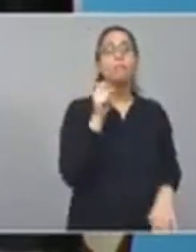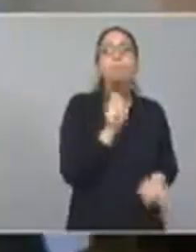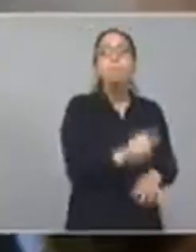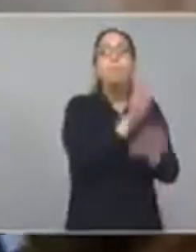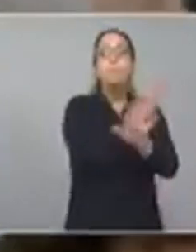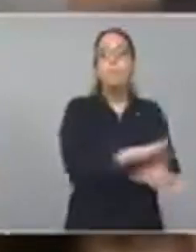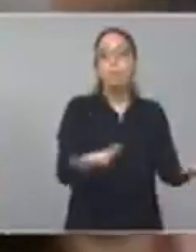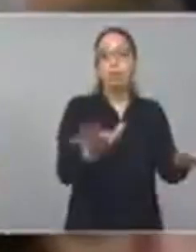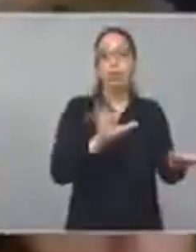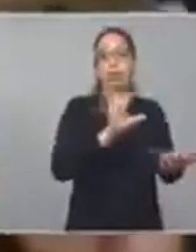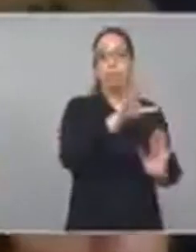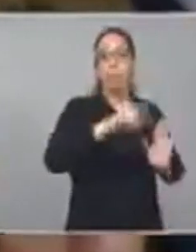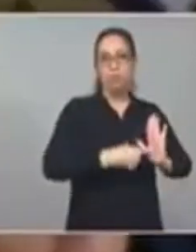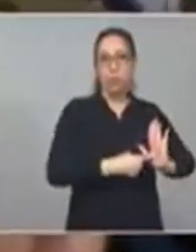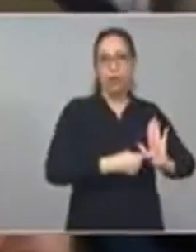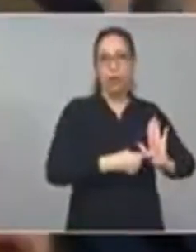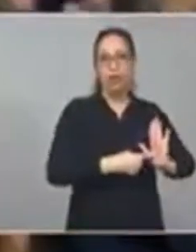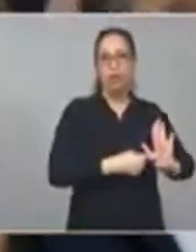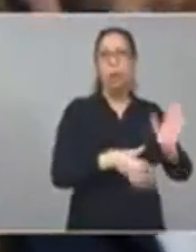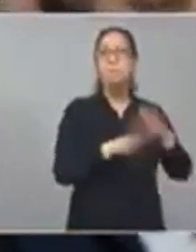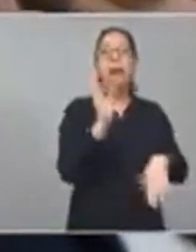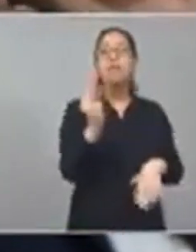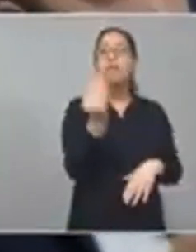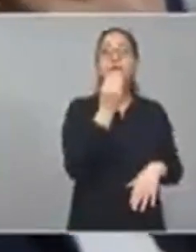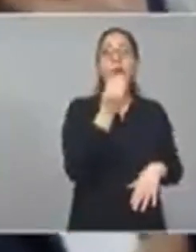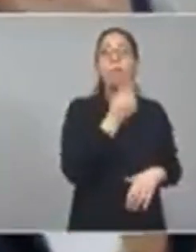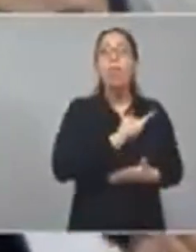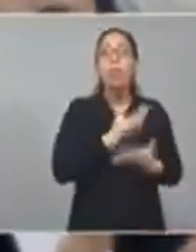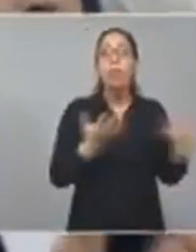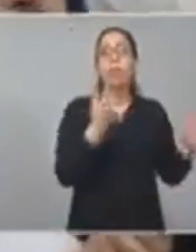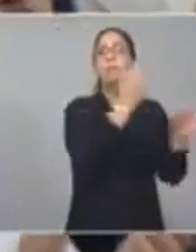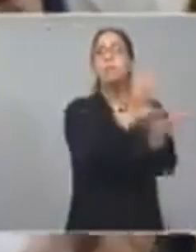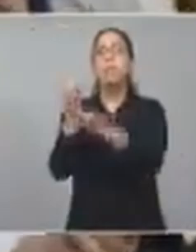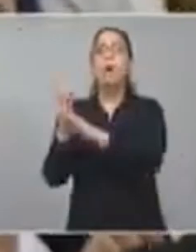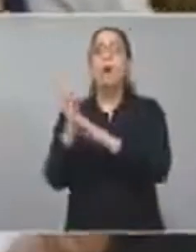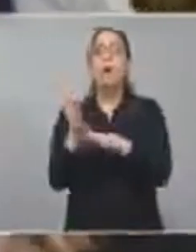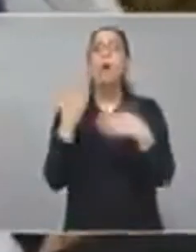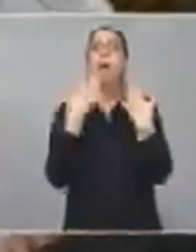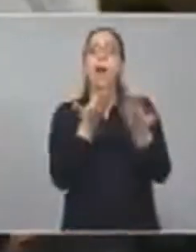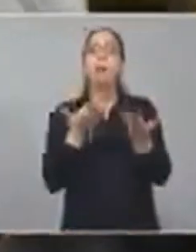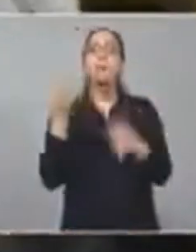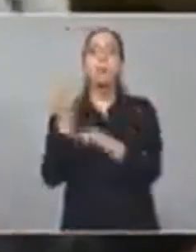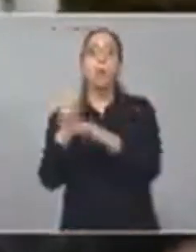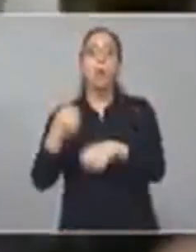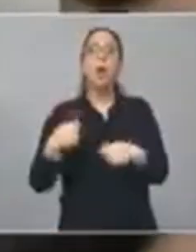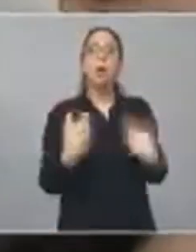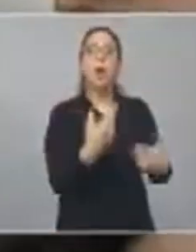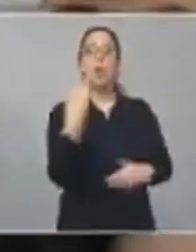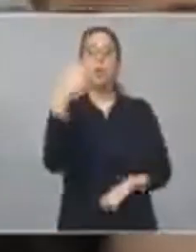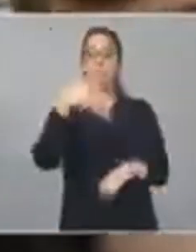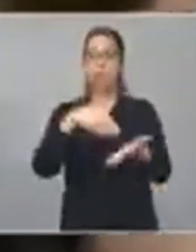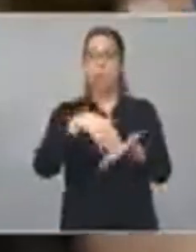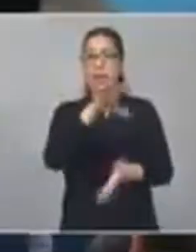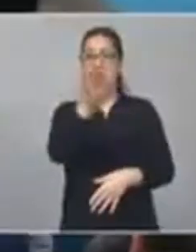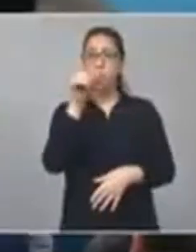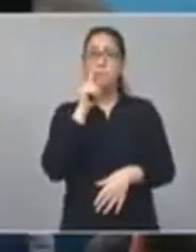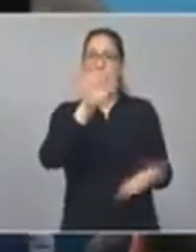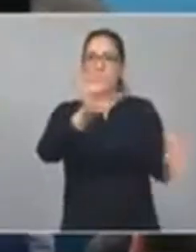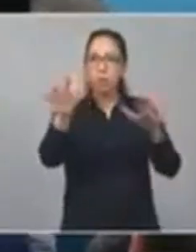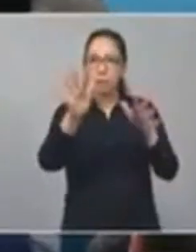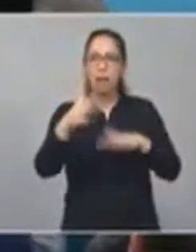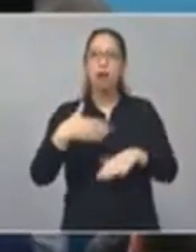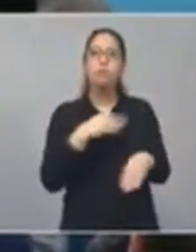alimentan, muchos de ellos en nuestras escuelas, con el servicio alimentario escolar, 2.500.000 aproximadamente,